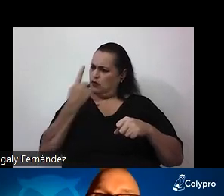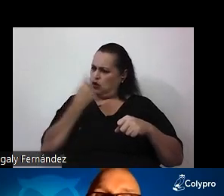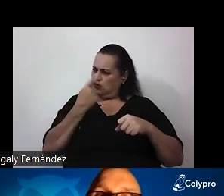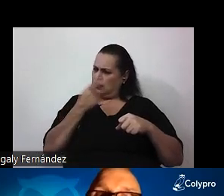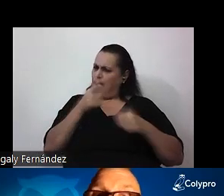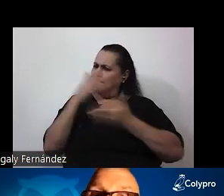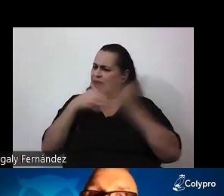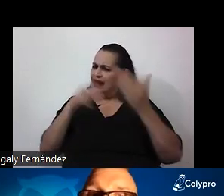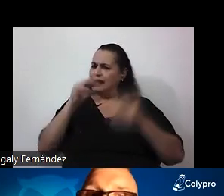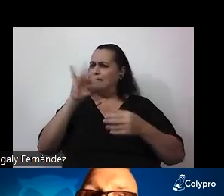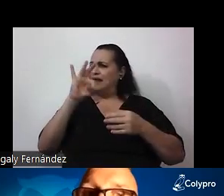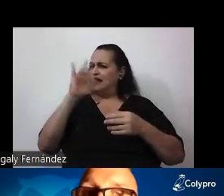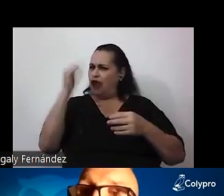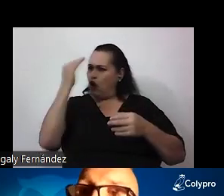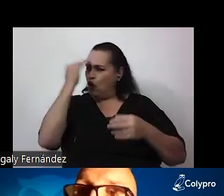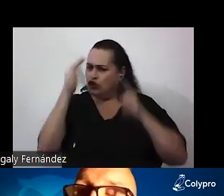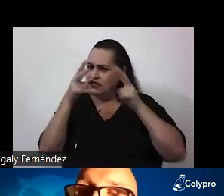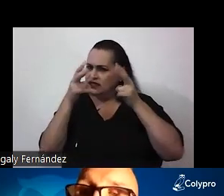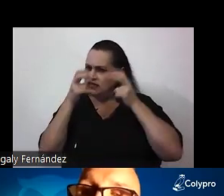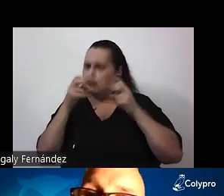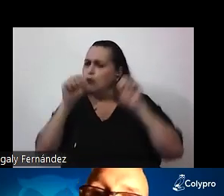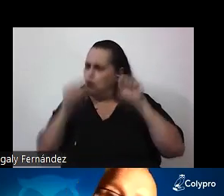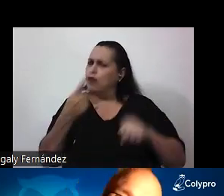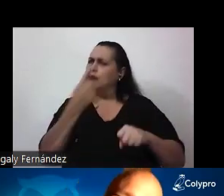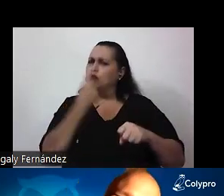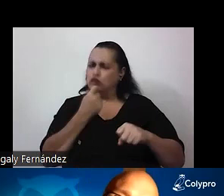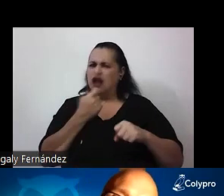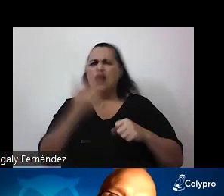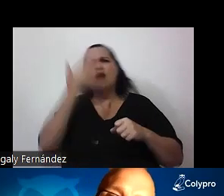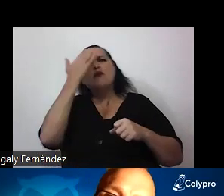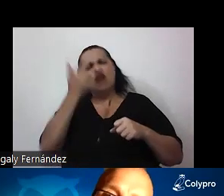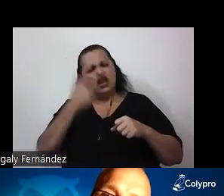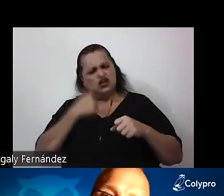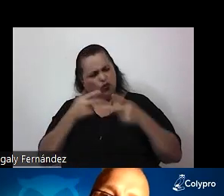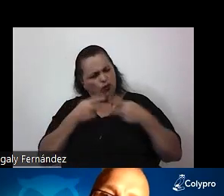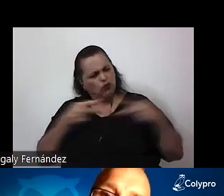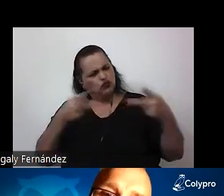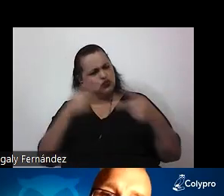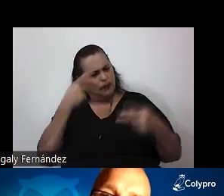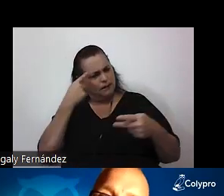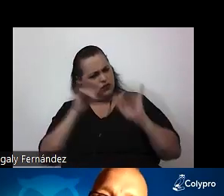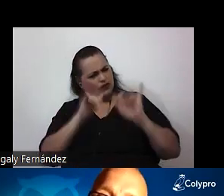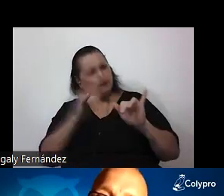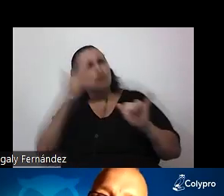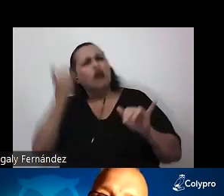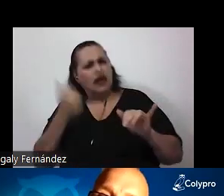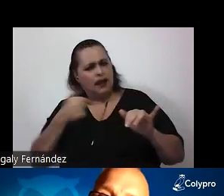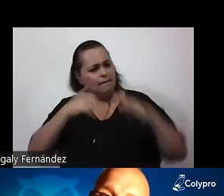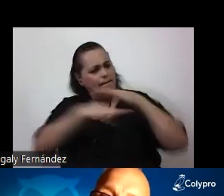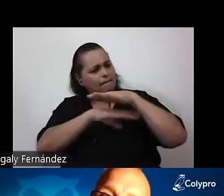podemos preguntarnos por qué tenemos las posturas que tenemos sobre estos temas en qué nos basamos